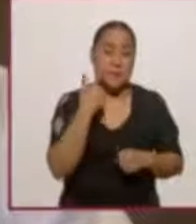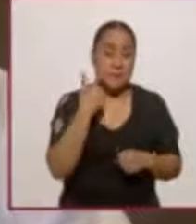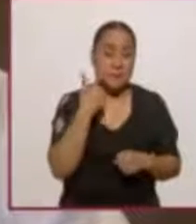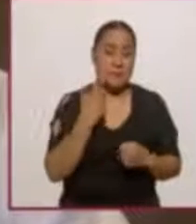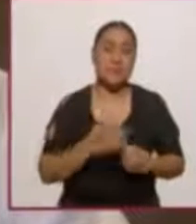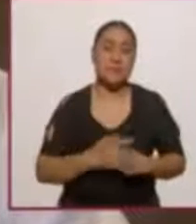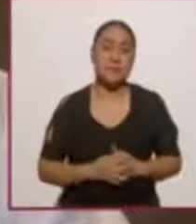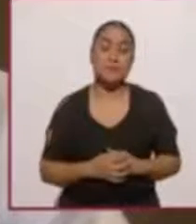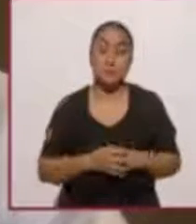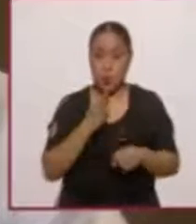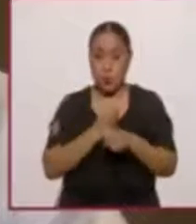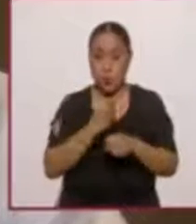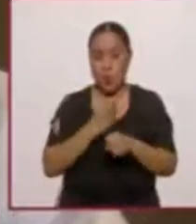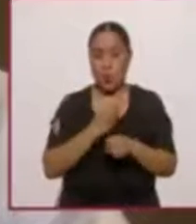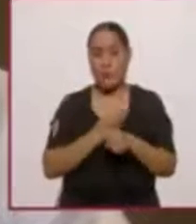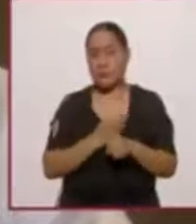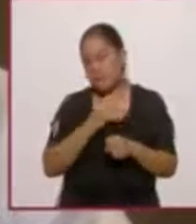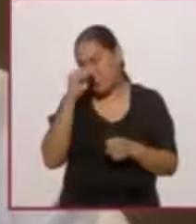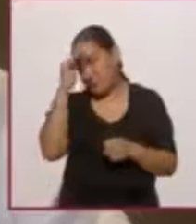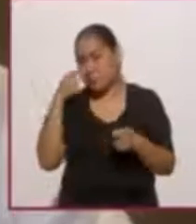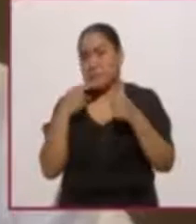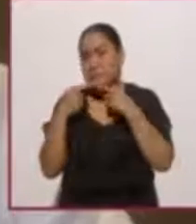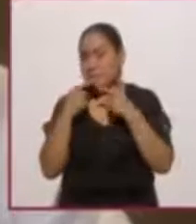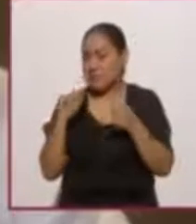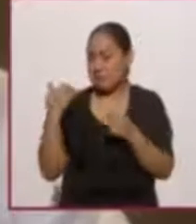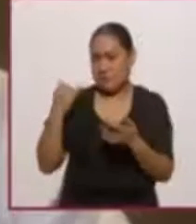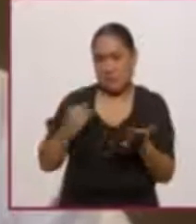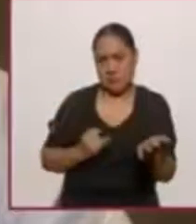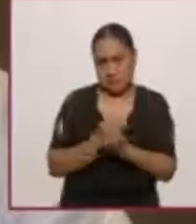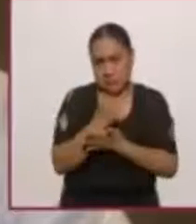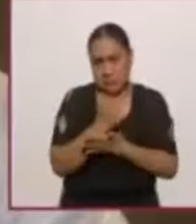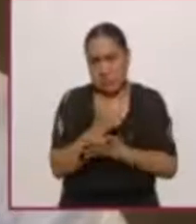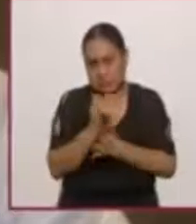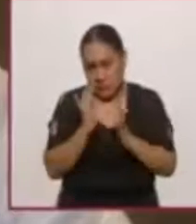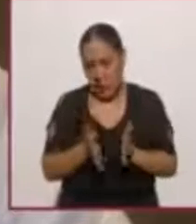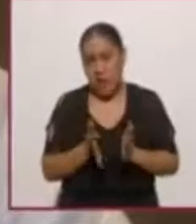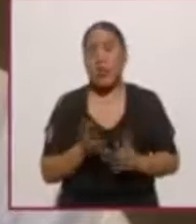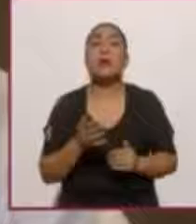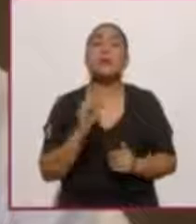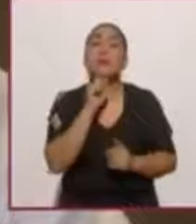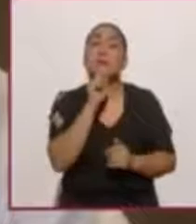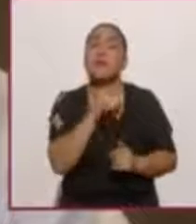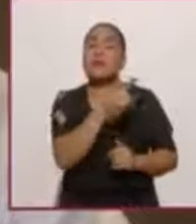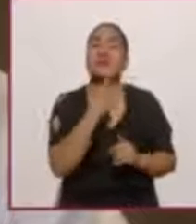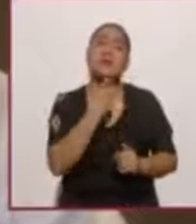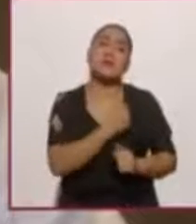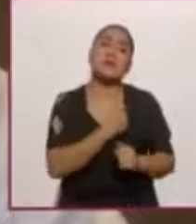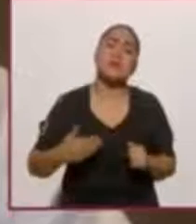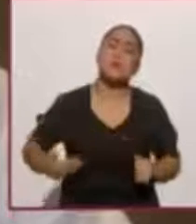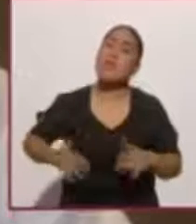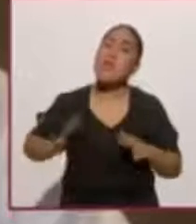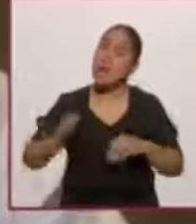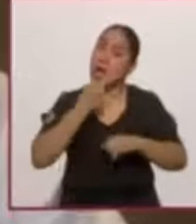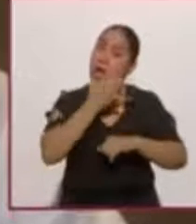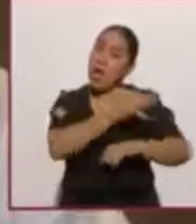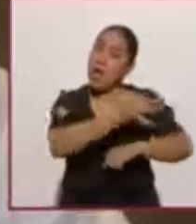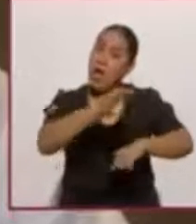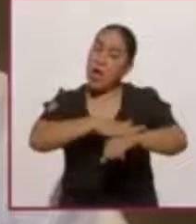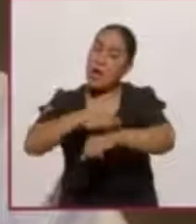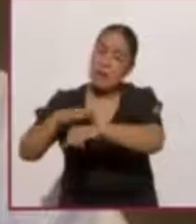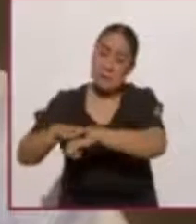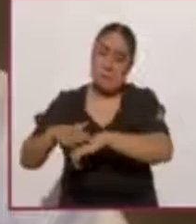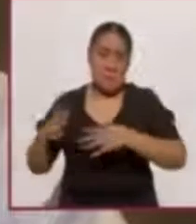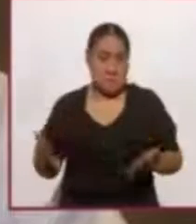una medida que se tomó recientemente y que el presidente López Obrador anunció. Creo que ha sido